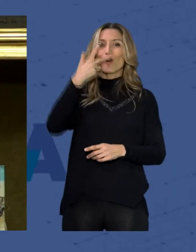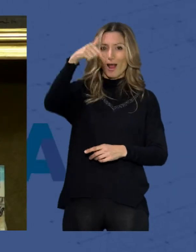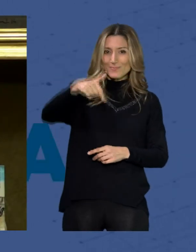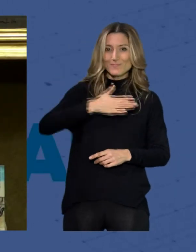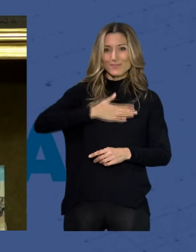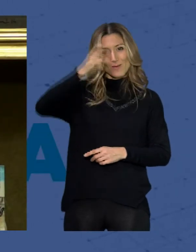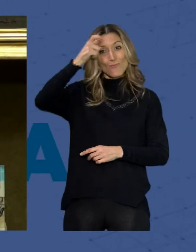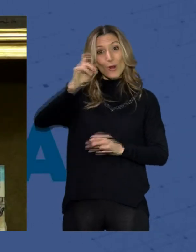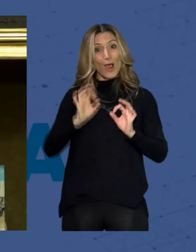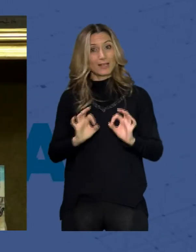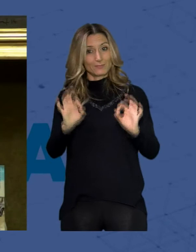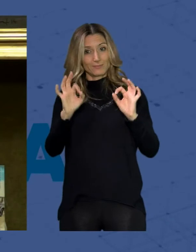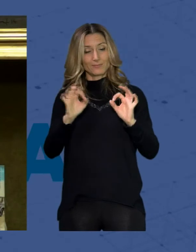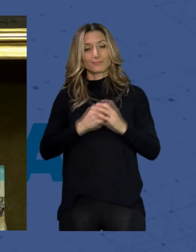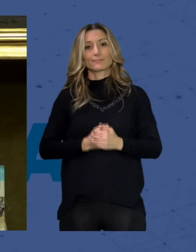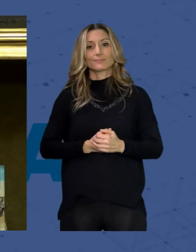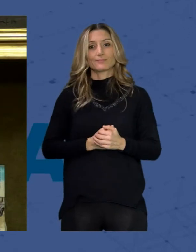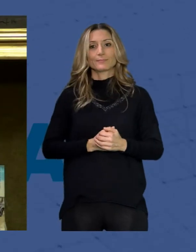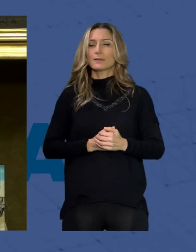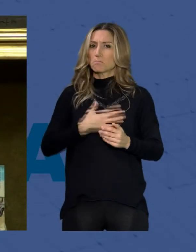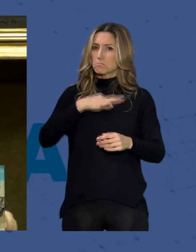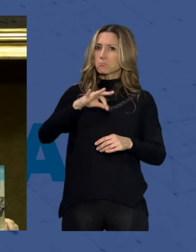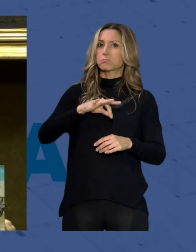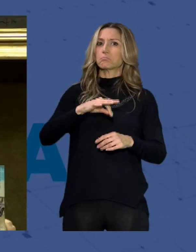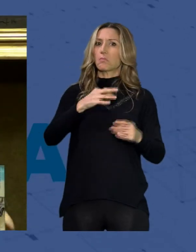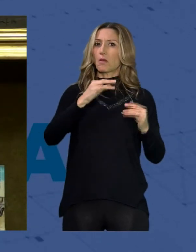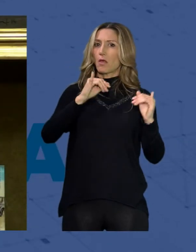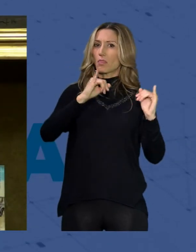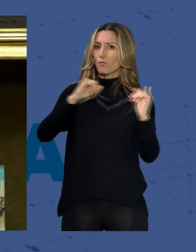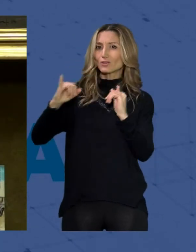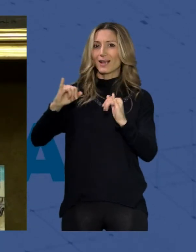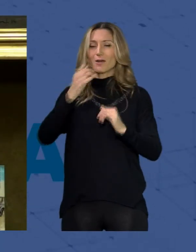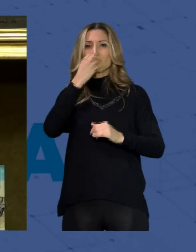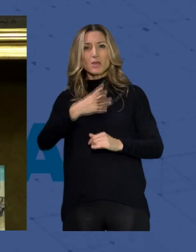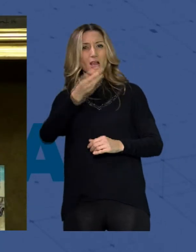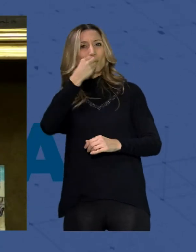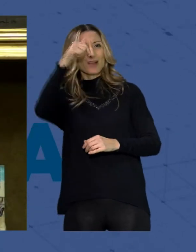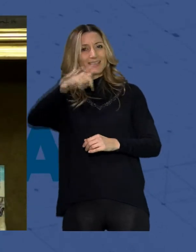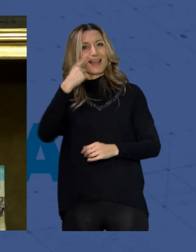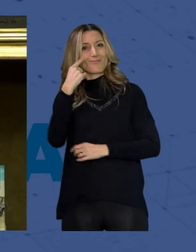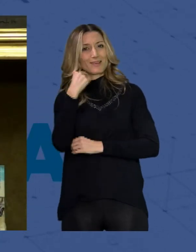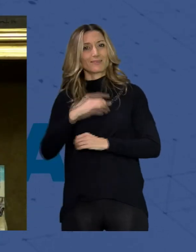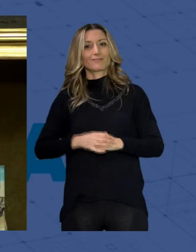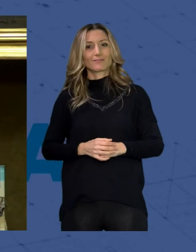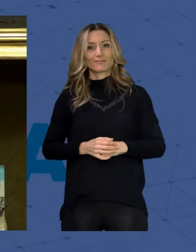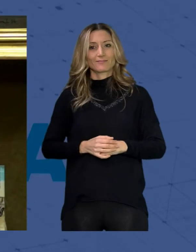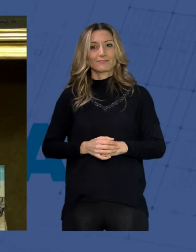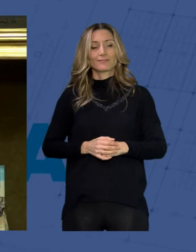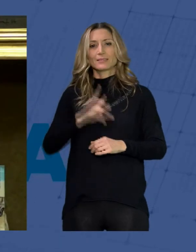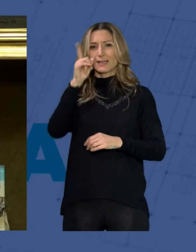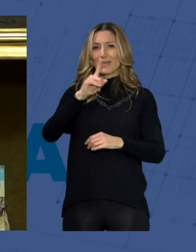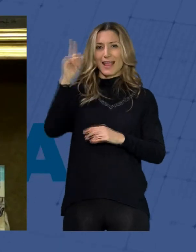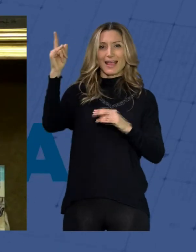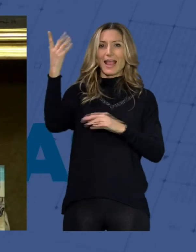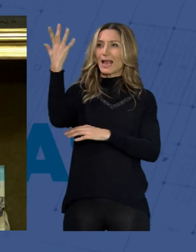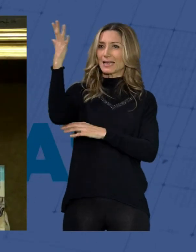particular y que podáis disfrutar de lo bien que se come en Almería y del clima que